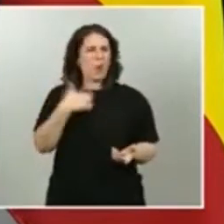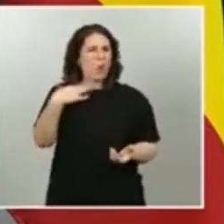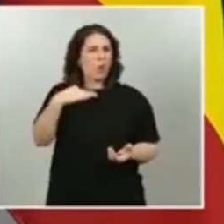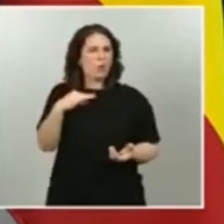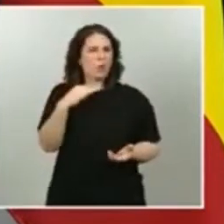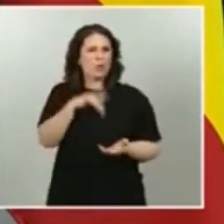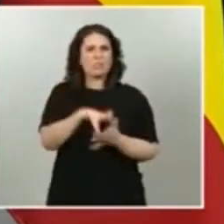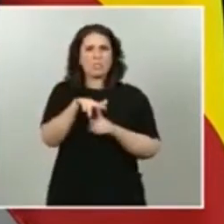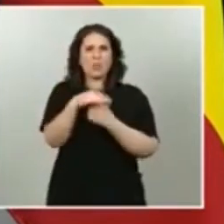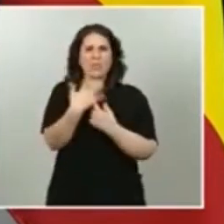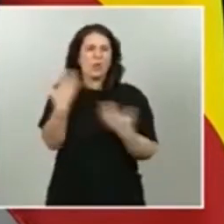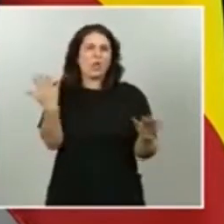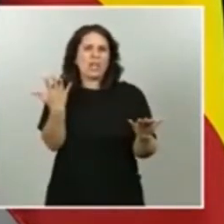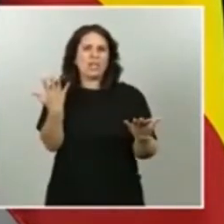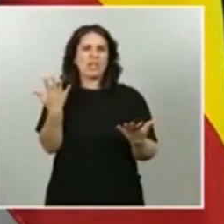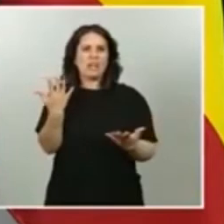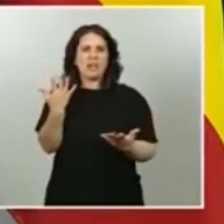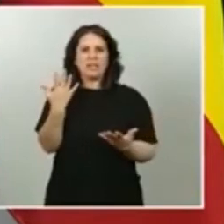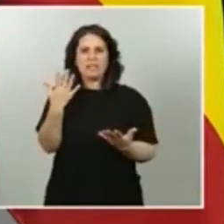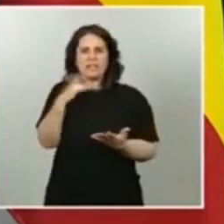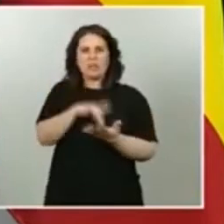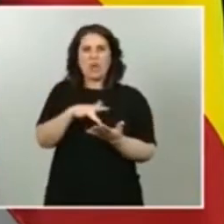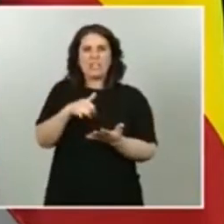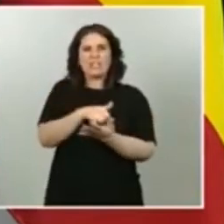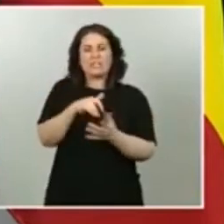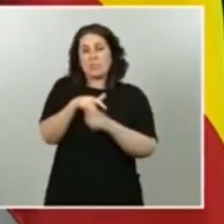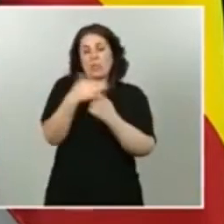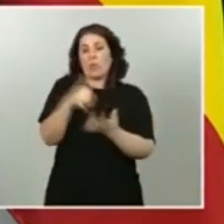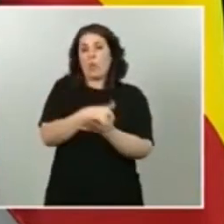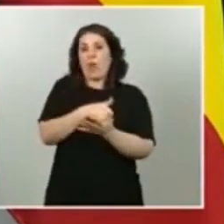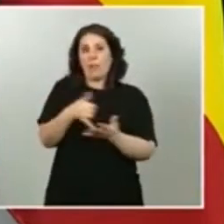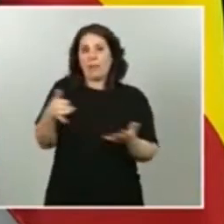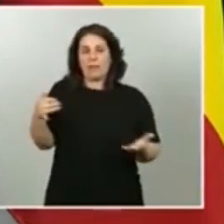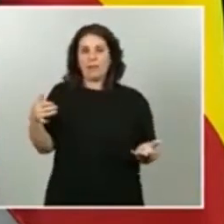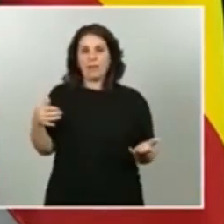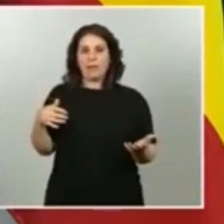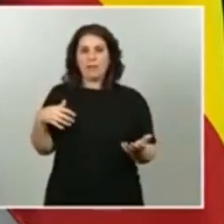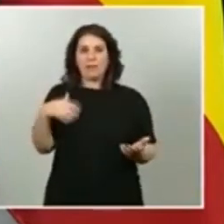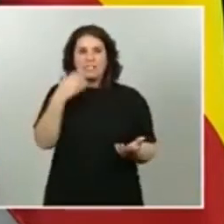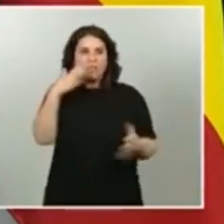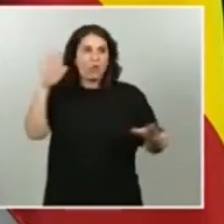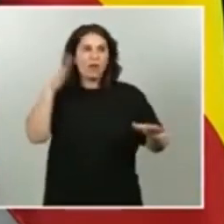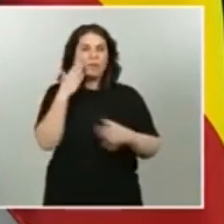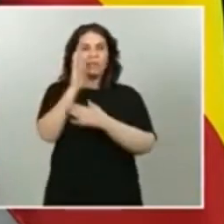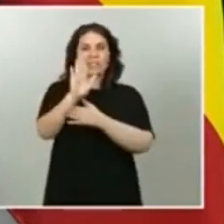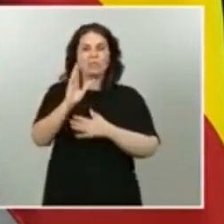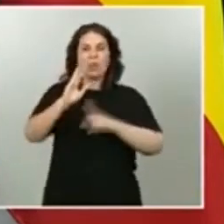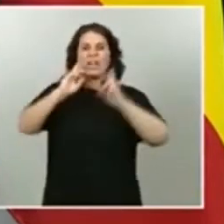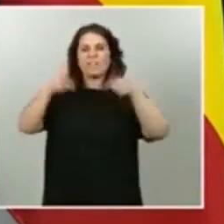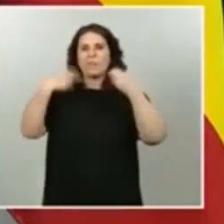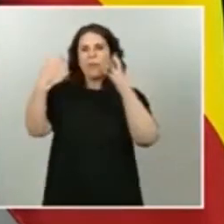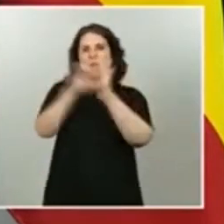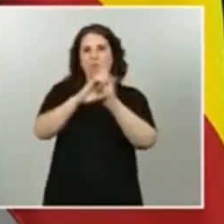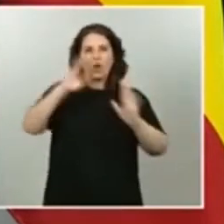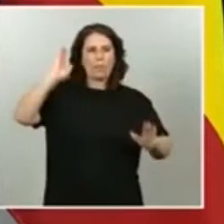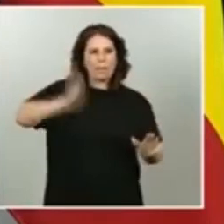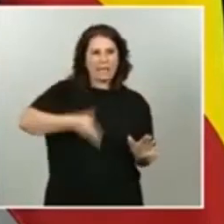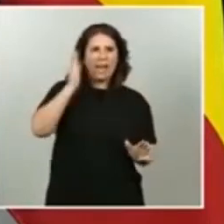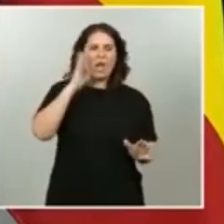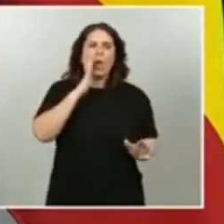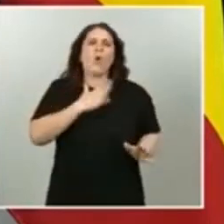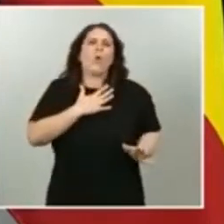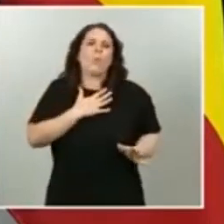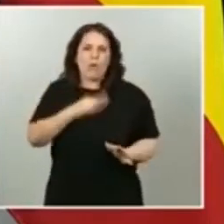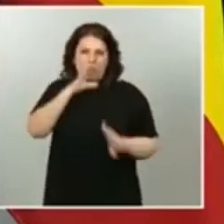ocurre es que me he encontrado en una situación de vulnerabilidad, entonces quizás si estuviéramos presentando una reforma del Código Penal, quizás podría tener sentido hablar de los